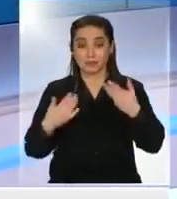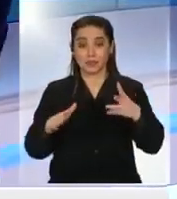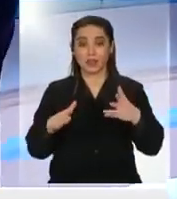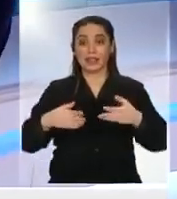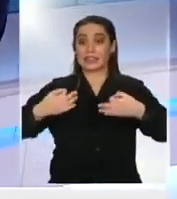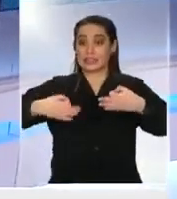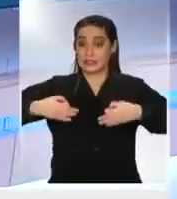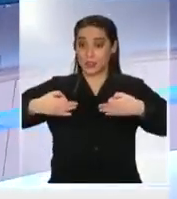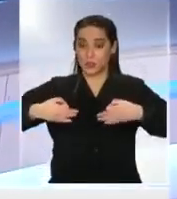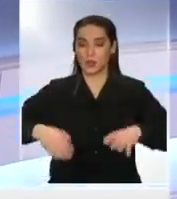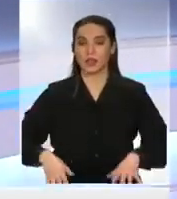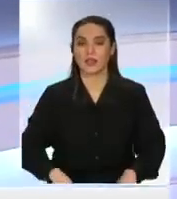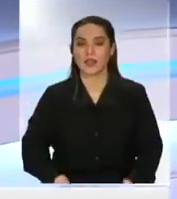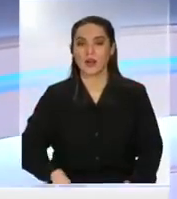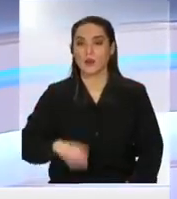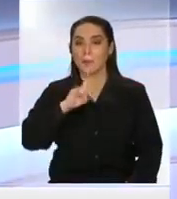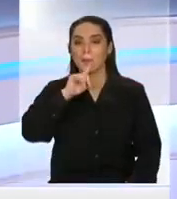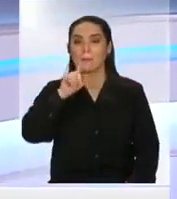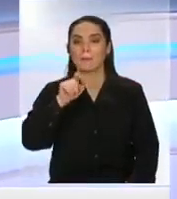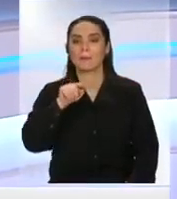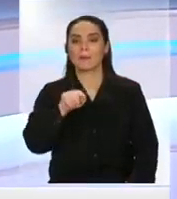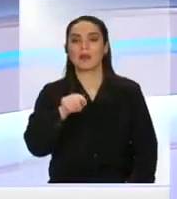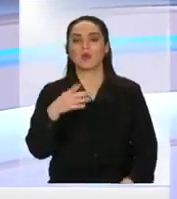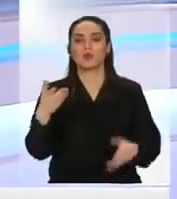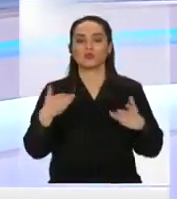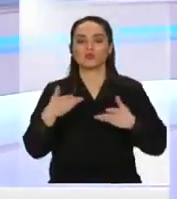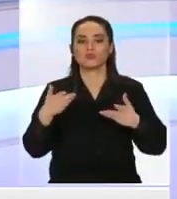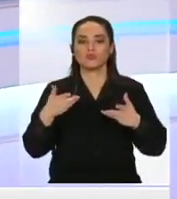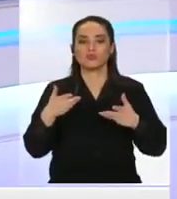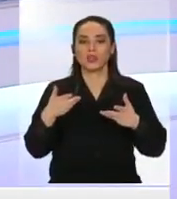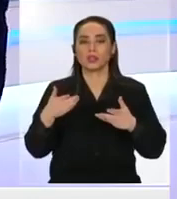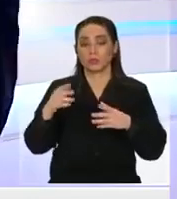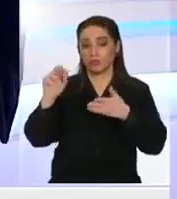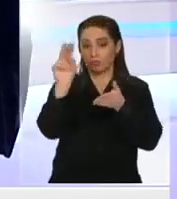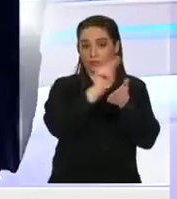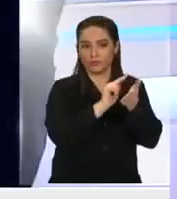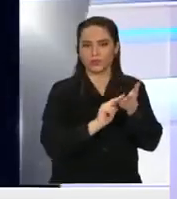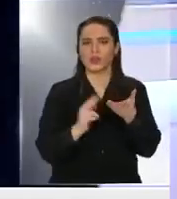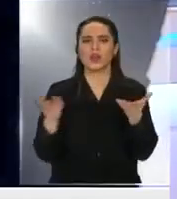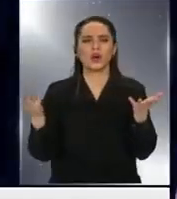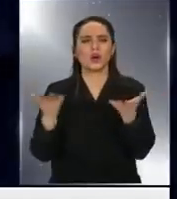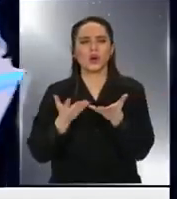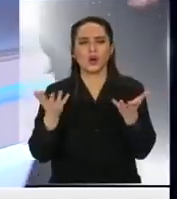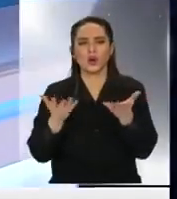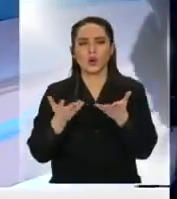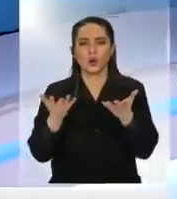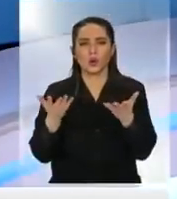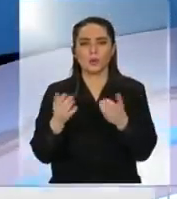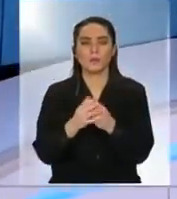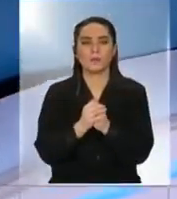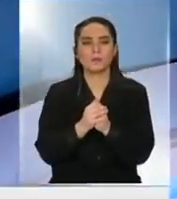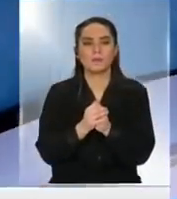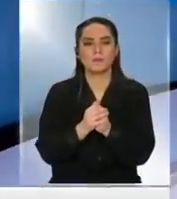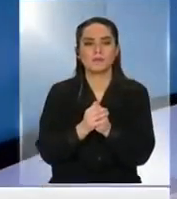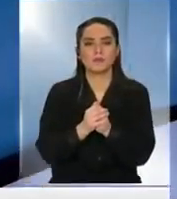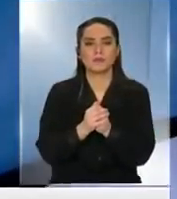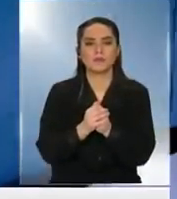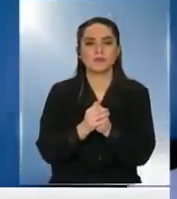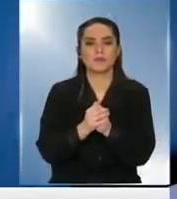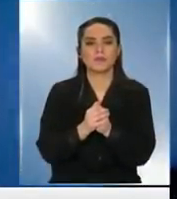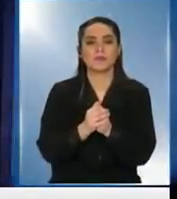Seguridad. Ahora el signo de interrogación y ahí va a aparecer la pregunta que yo te la leo. ¿Cómo le va a... Perdón. ¿Cómo le